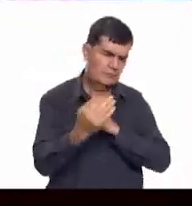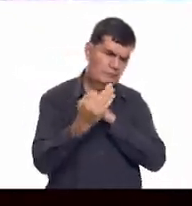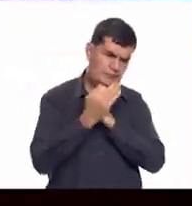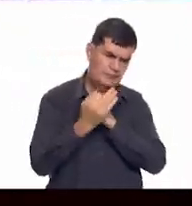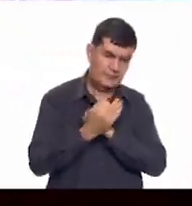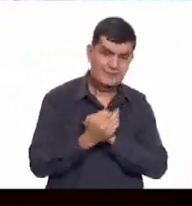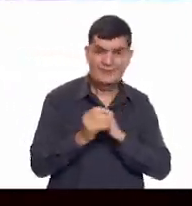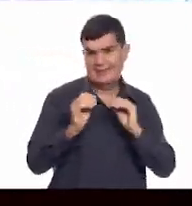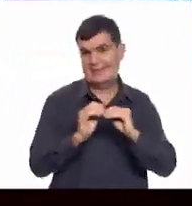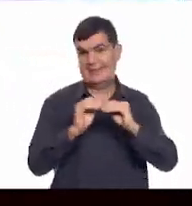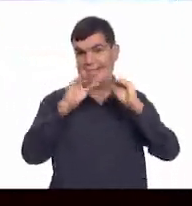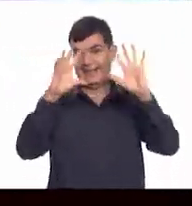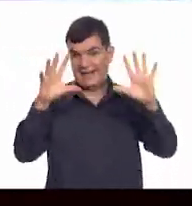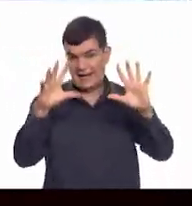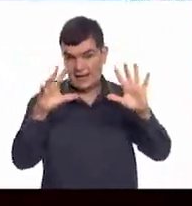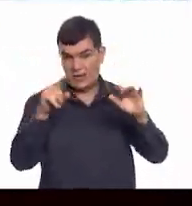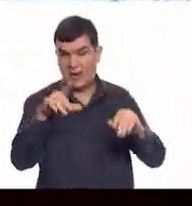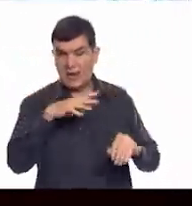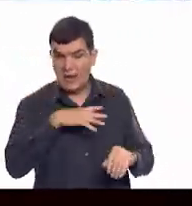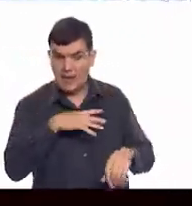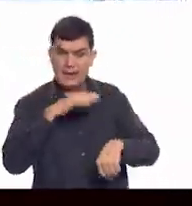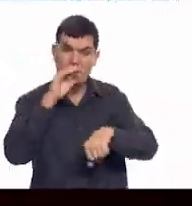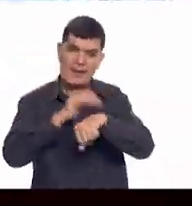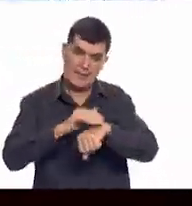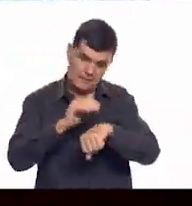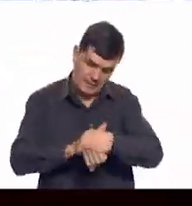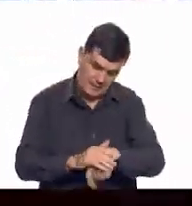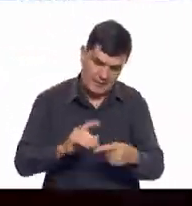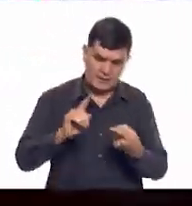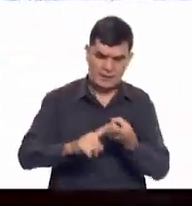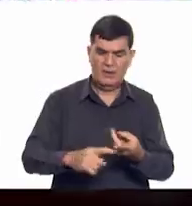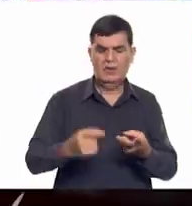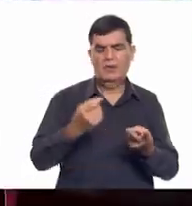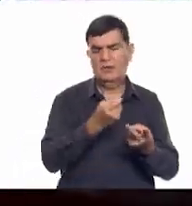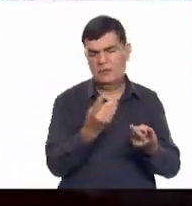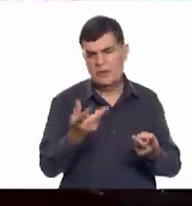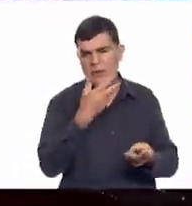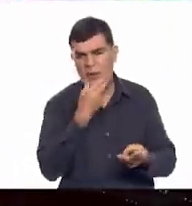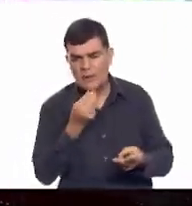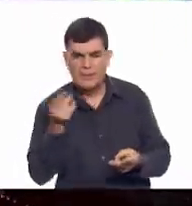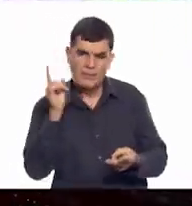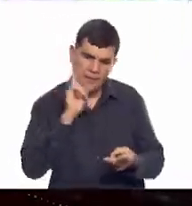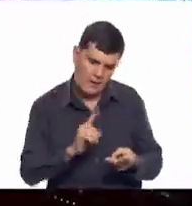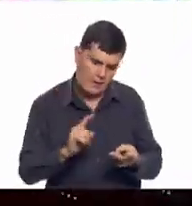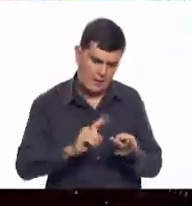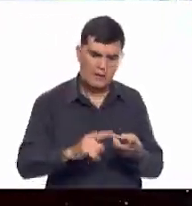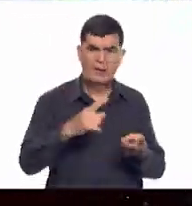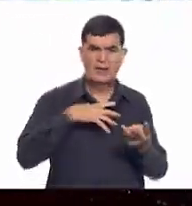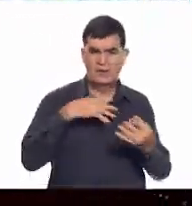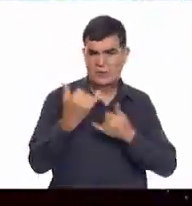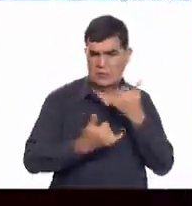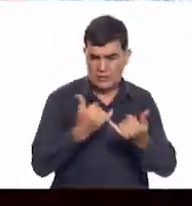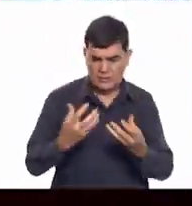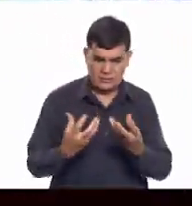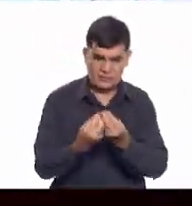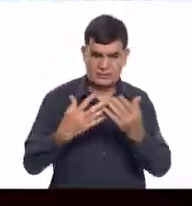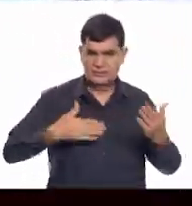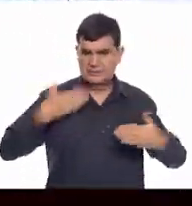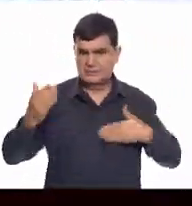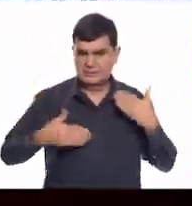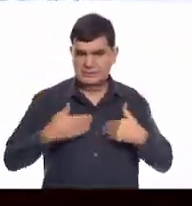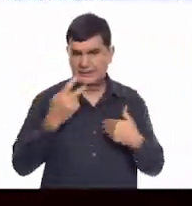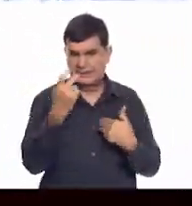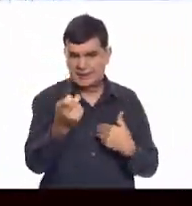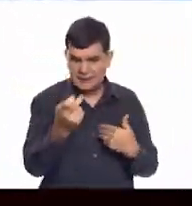¡Claro! Además, están tus amigas, tus amigos con los que juegas y te diviertes. Y